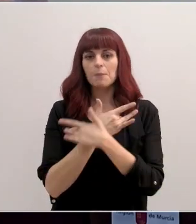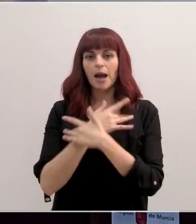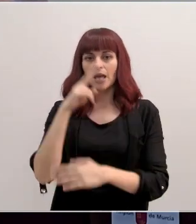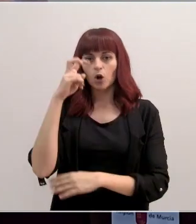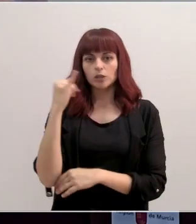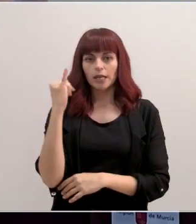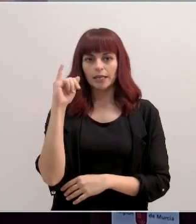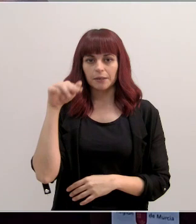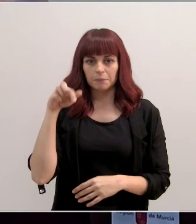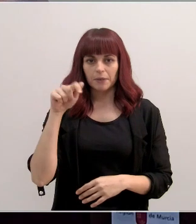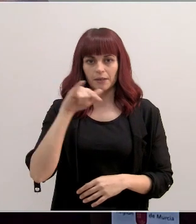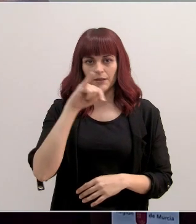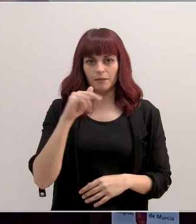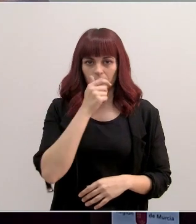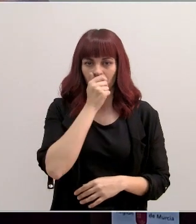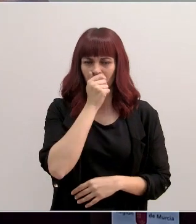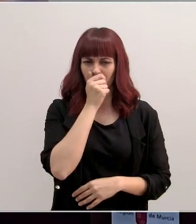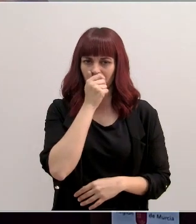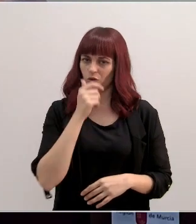Jiménez, de Radio Nacional de España.